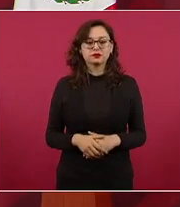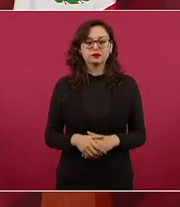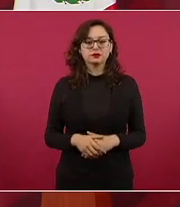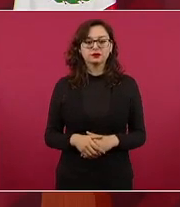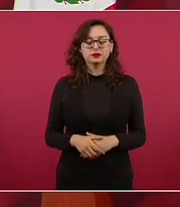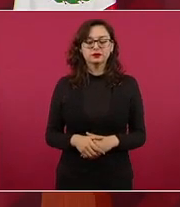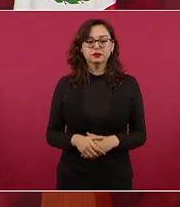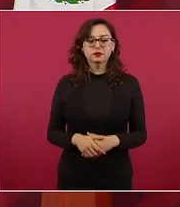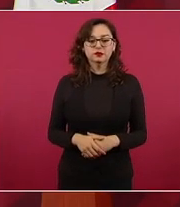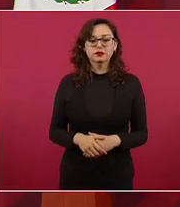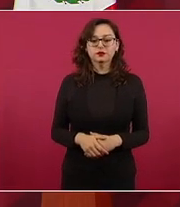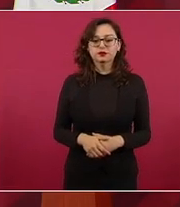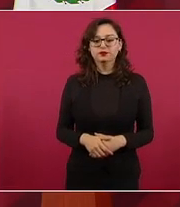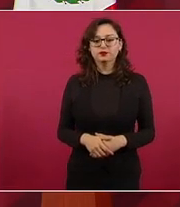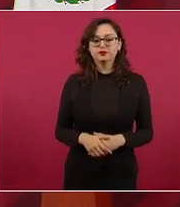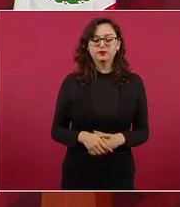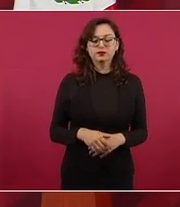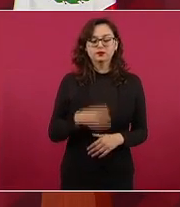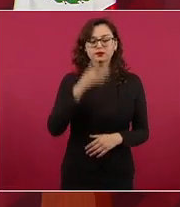entonces